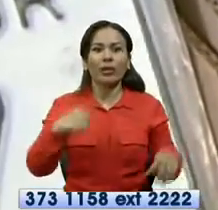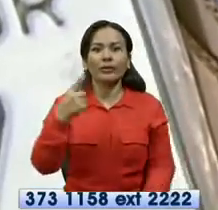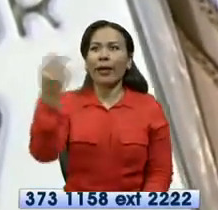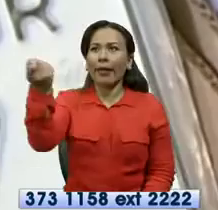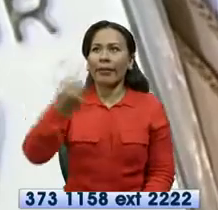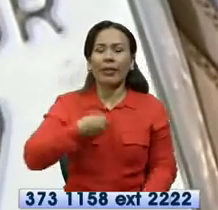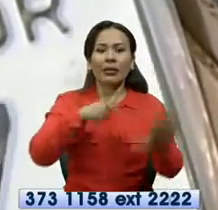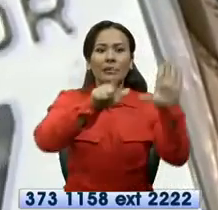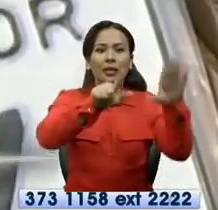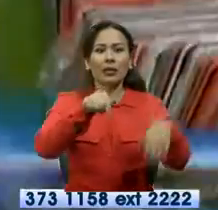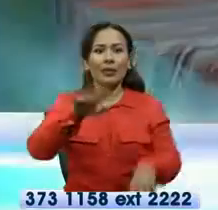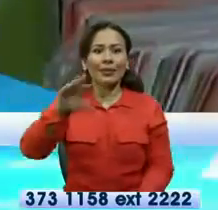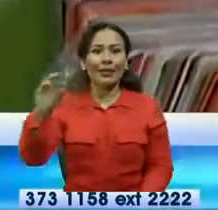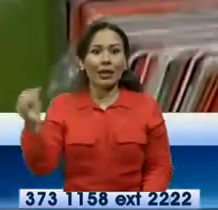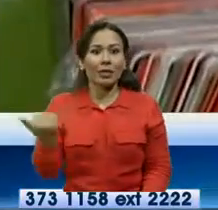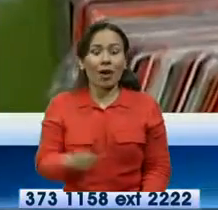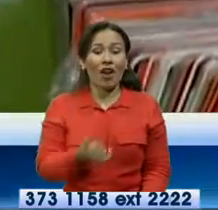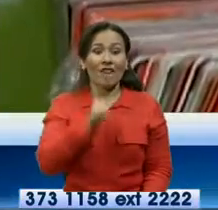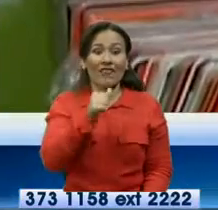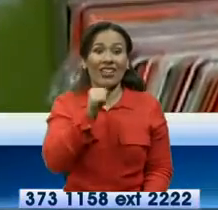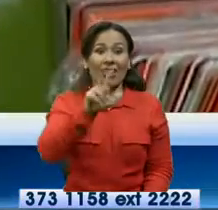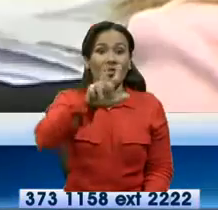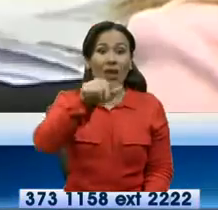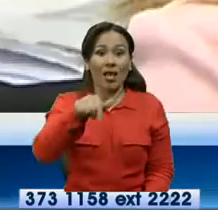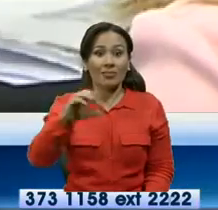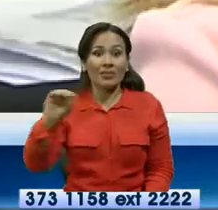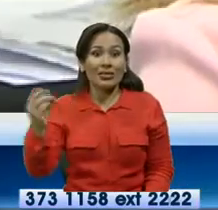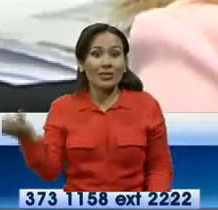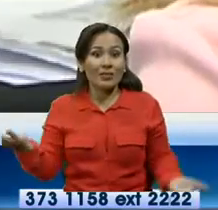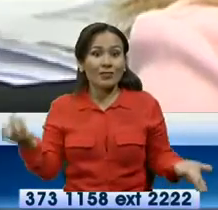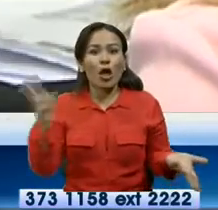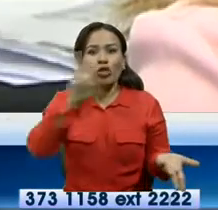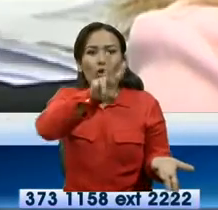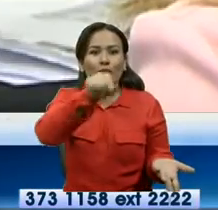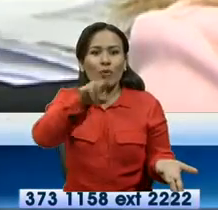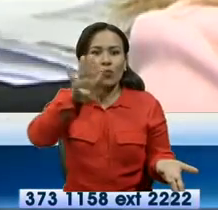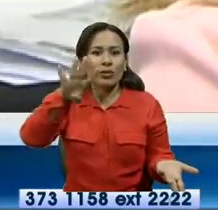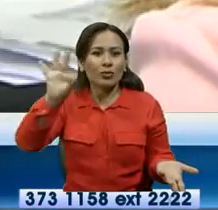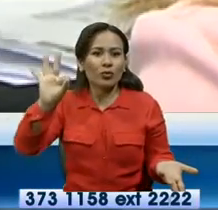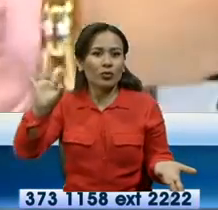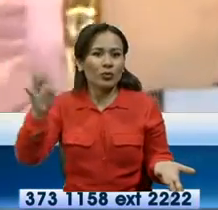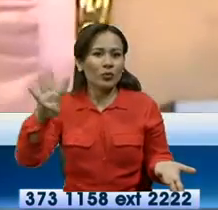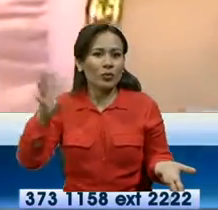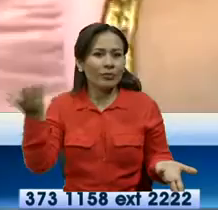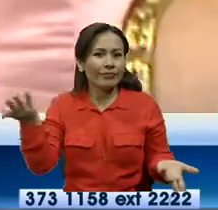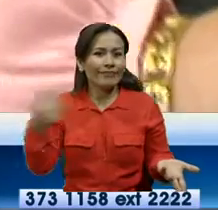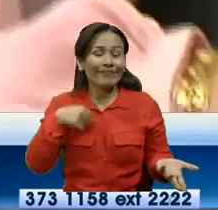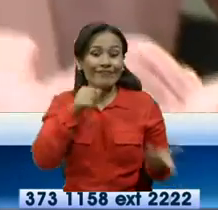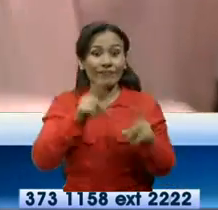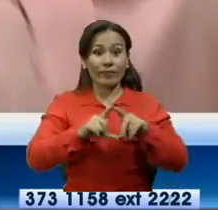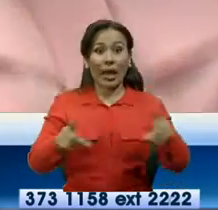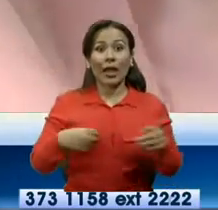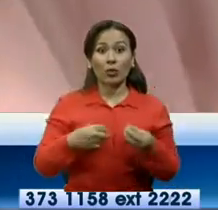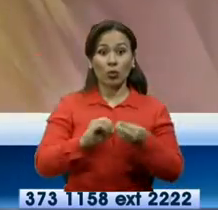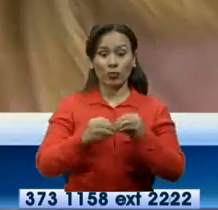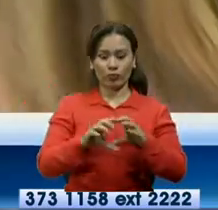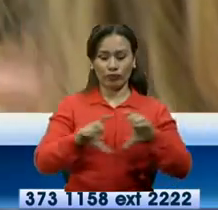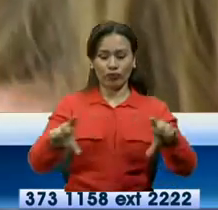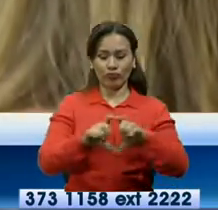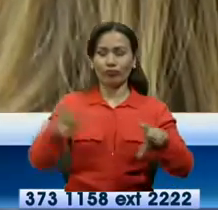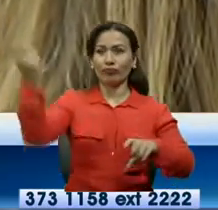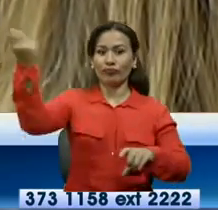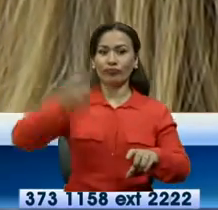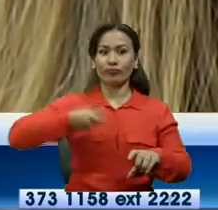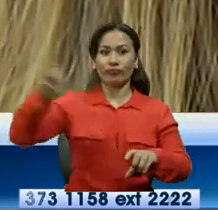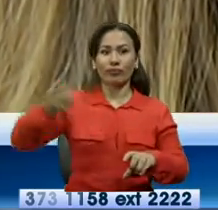.500, es decir que tenemos un déficit aún de 2.494 placas. Indica que el número de placas que envía la